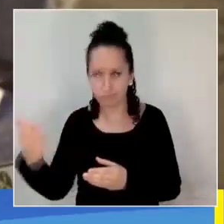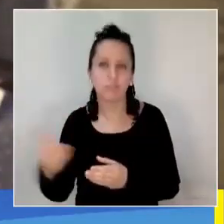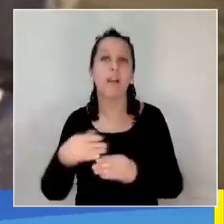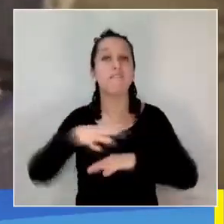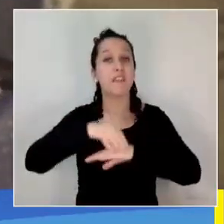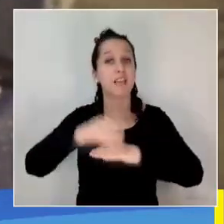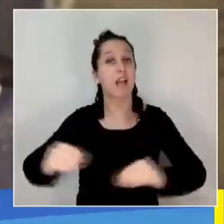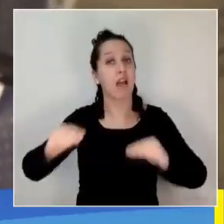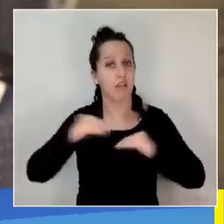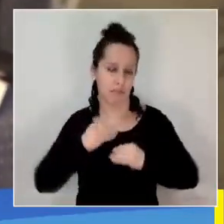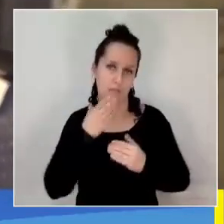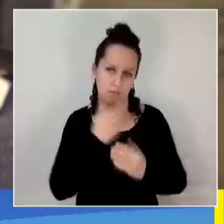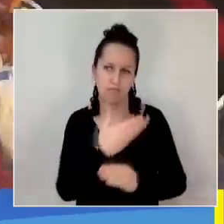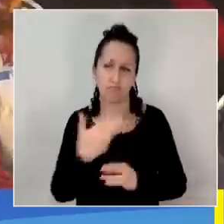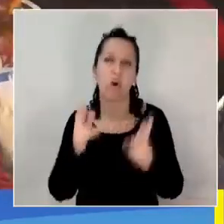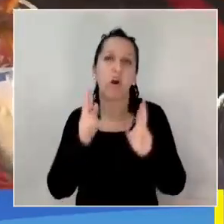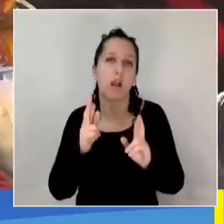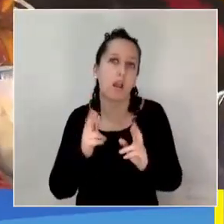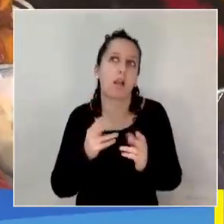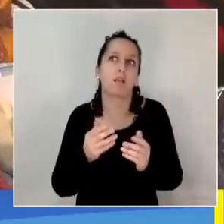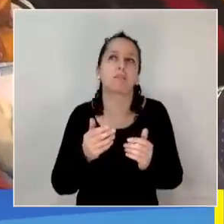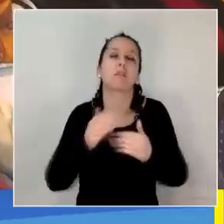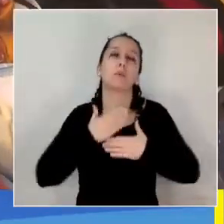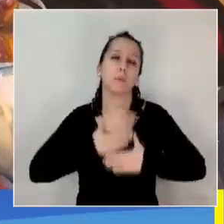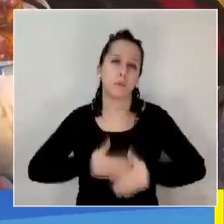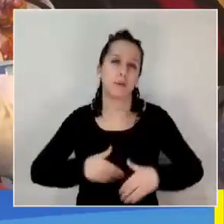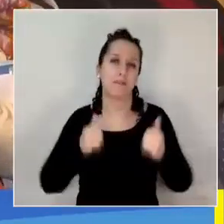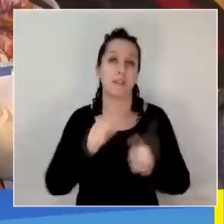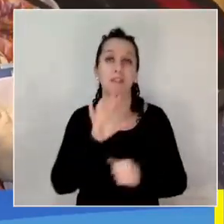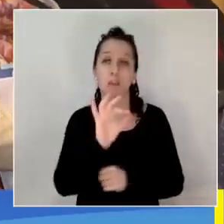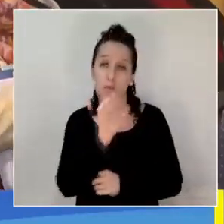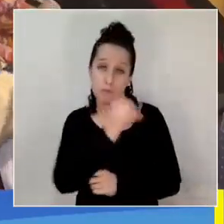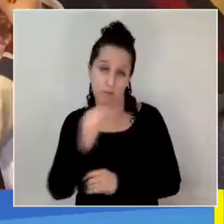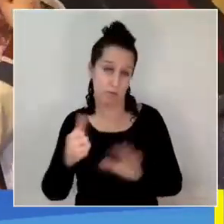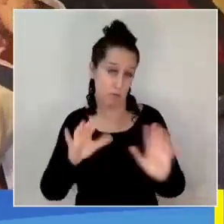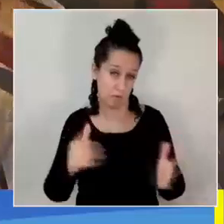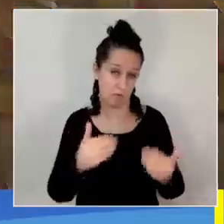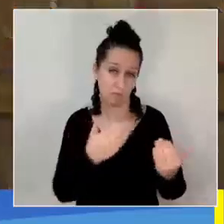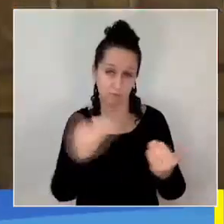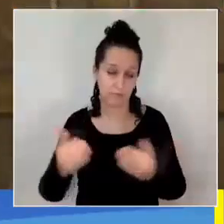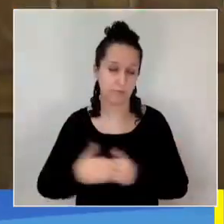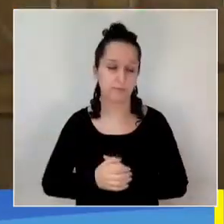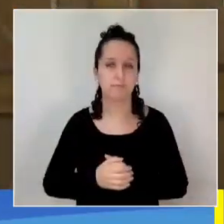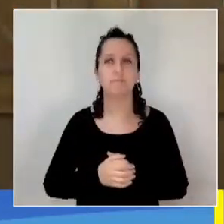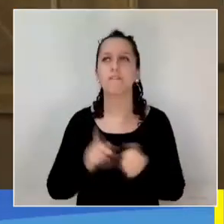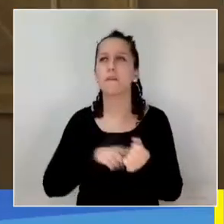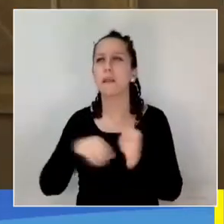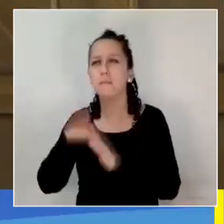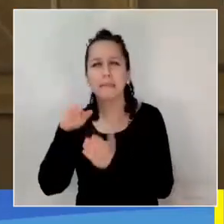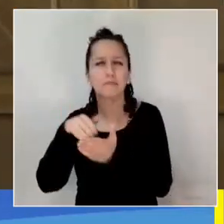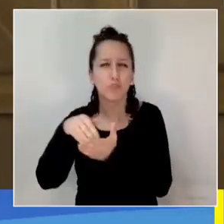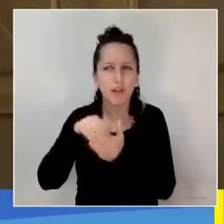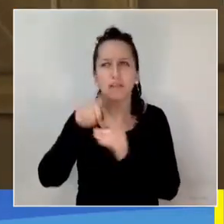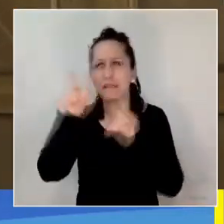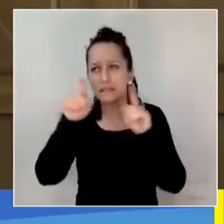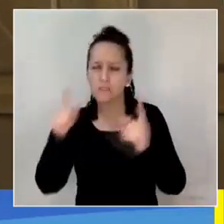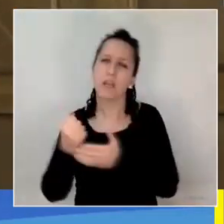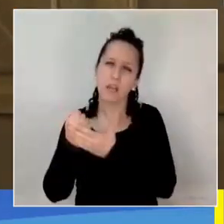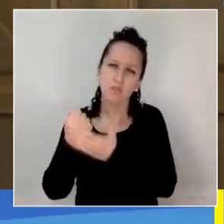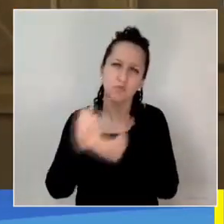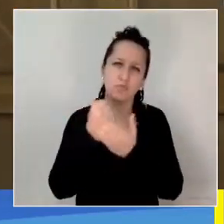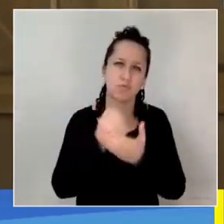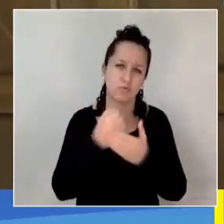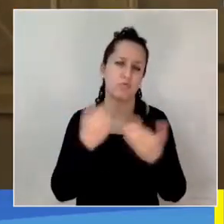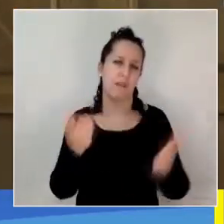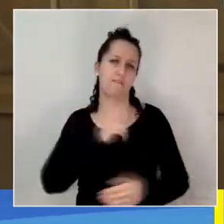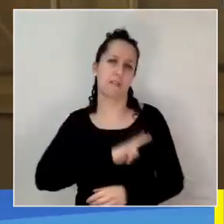superan las 50 personas en la Comuna de Concepción. Estamos buscando esta forma de llegar a los distintos puntos donde las familias más vulnerables pueden acceder a importante beneficio,